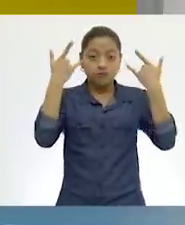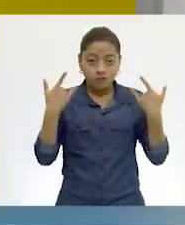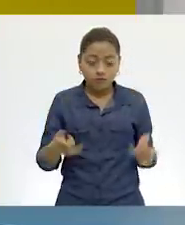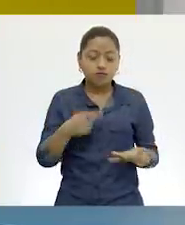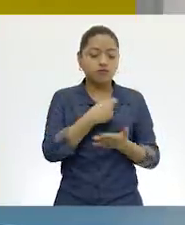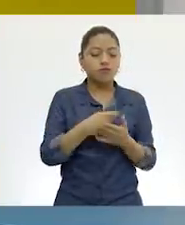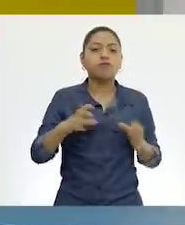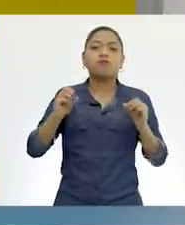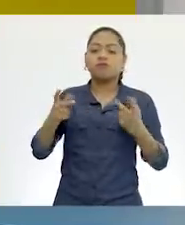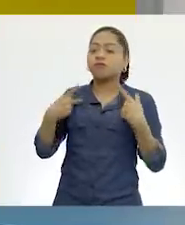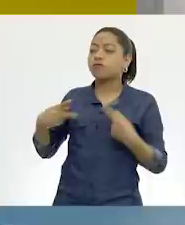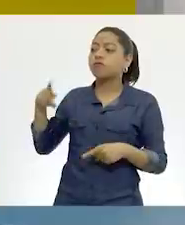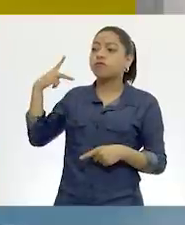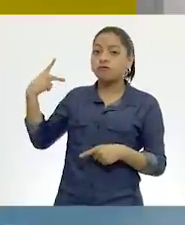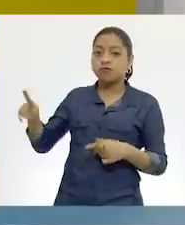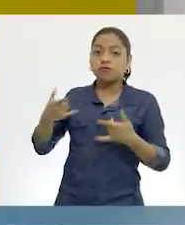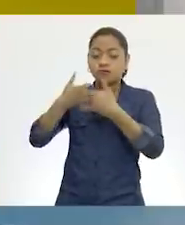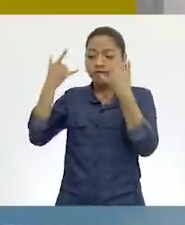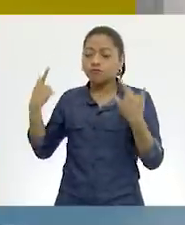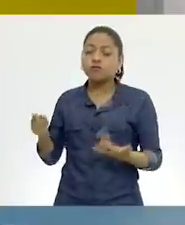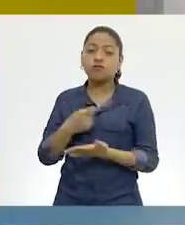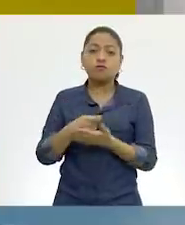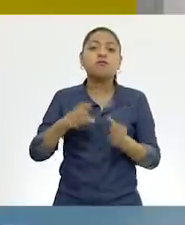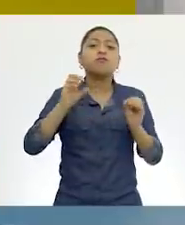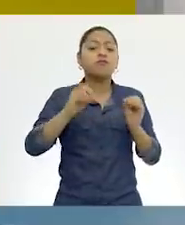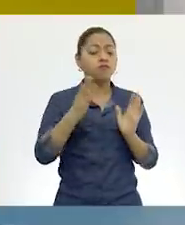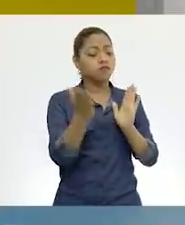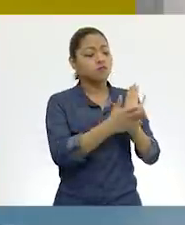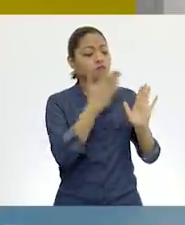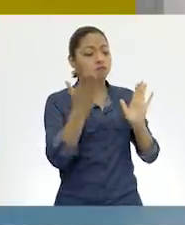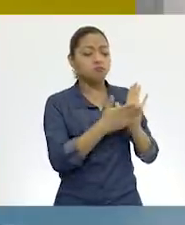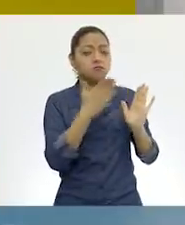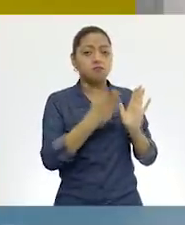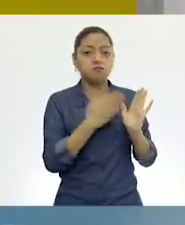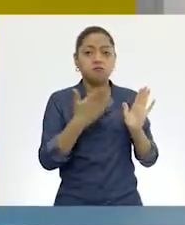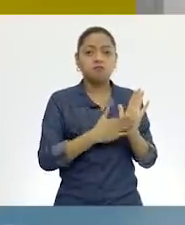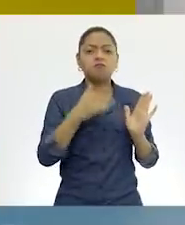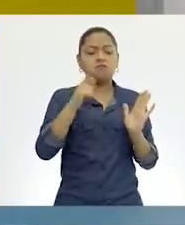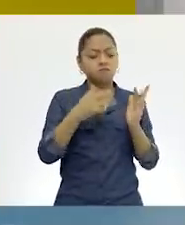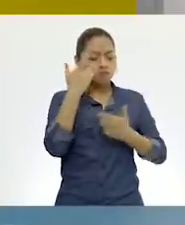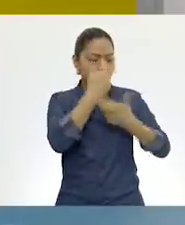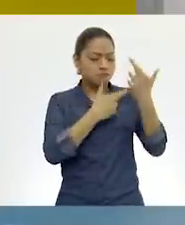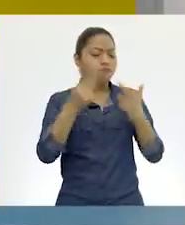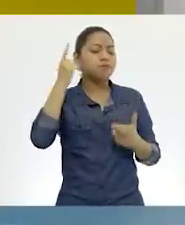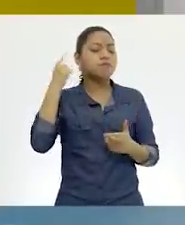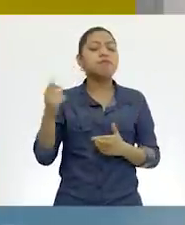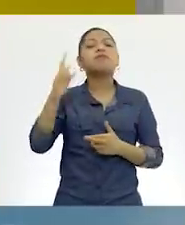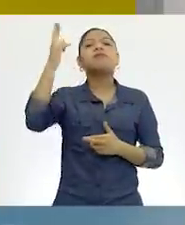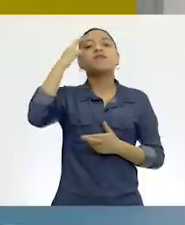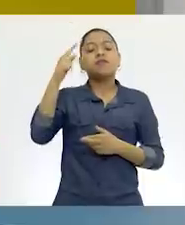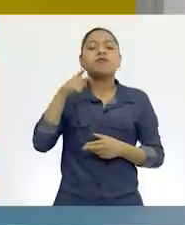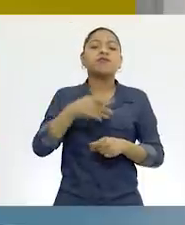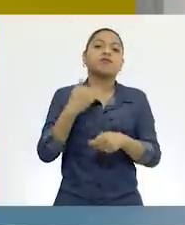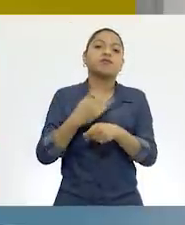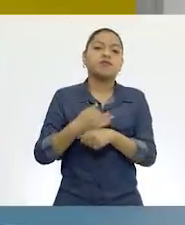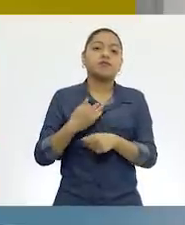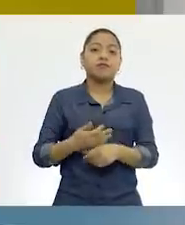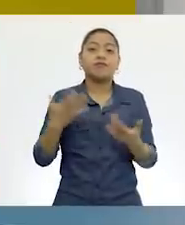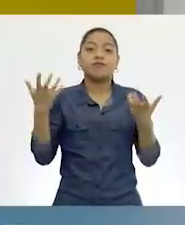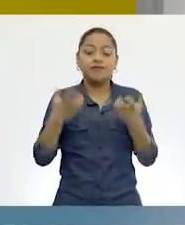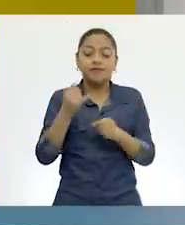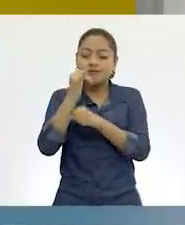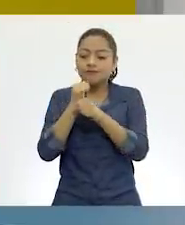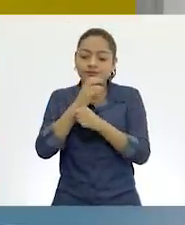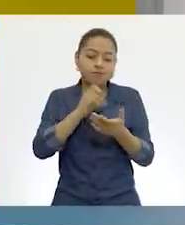el portal de Aprende en Casa o puedes revisar tu libro de texto todo esto que te hemos venido comentando y que en este reportaje